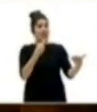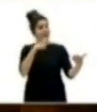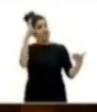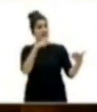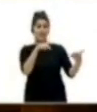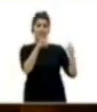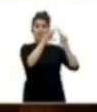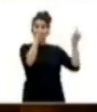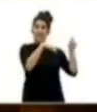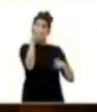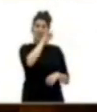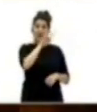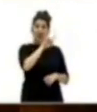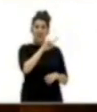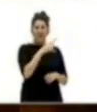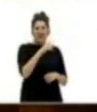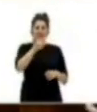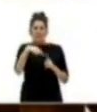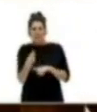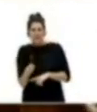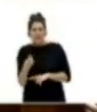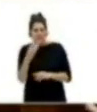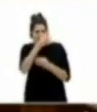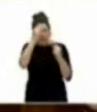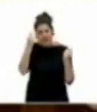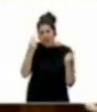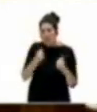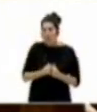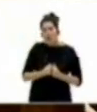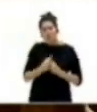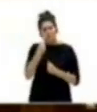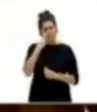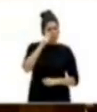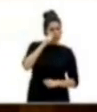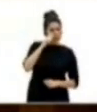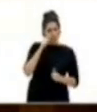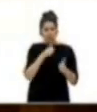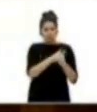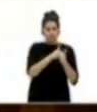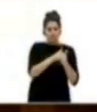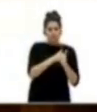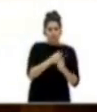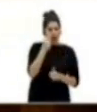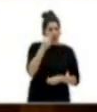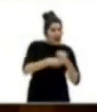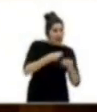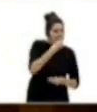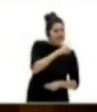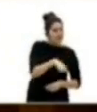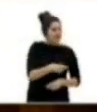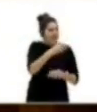a Canarias. Pero después se olvidado hacer el seguimiento y fiscalización de la misma. Desde aquí,